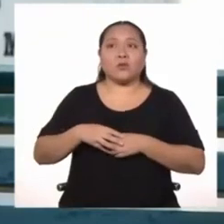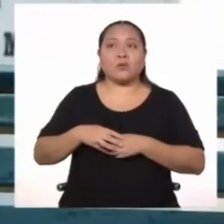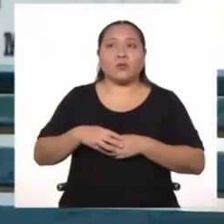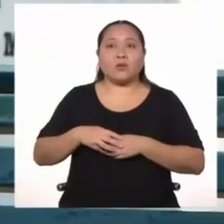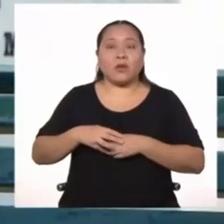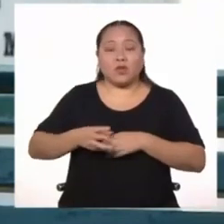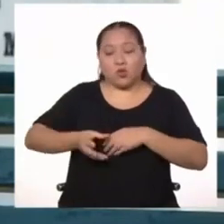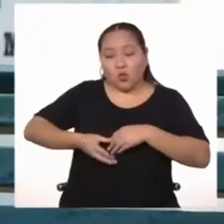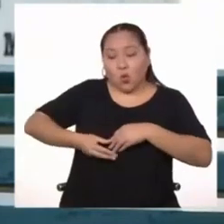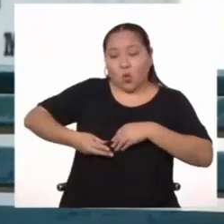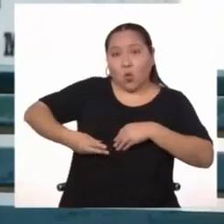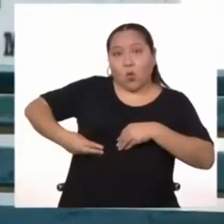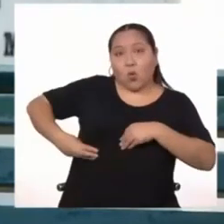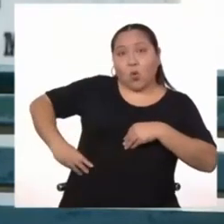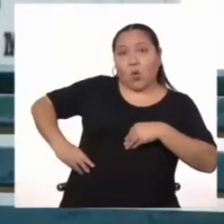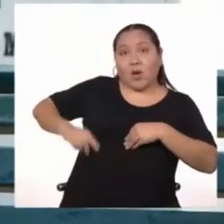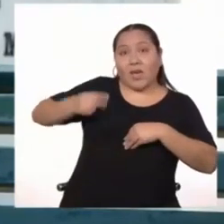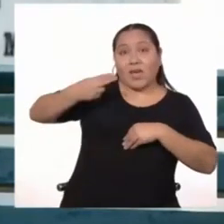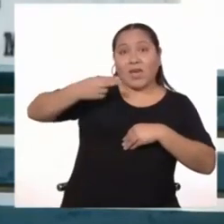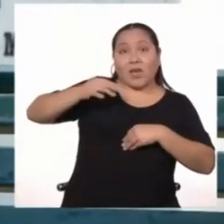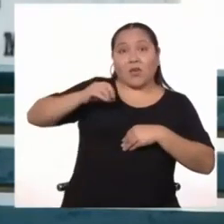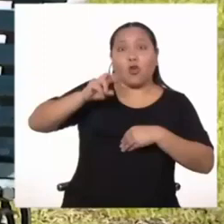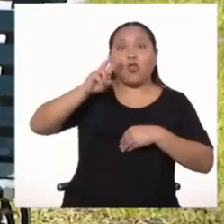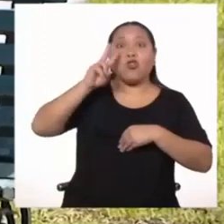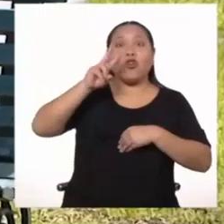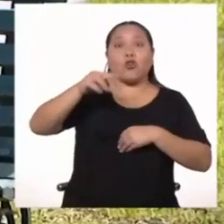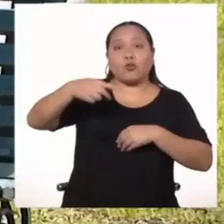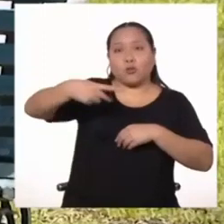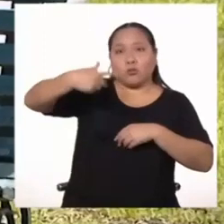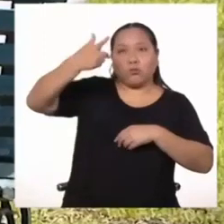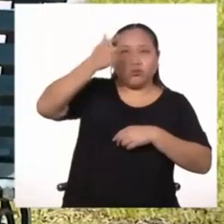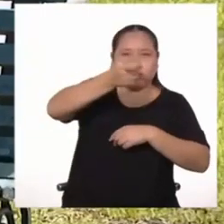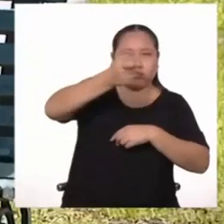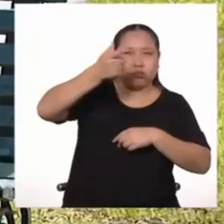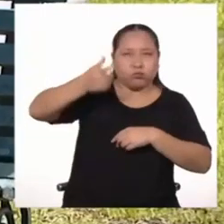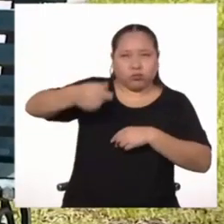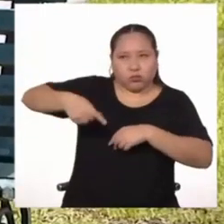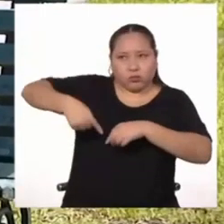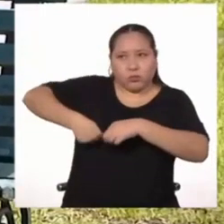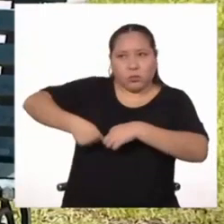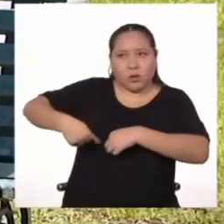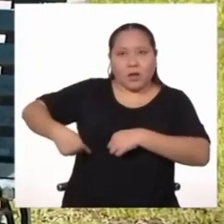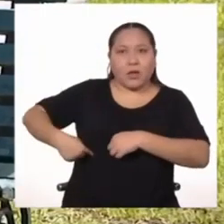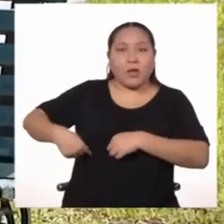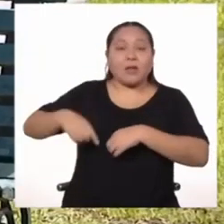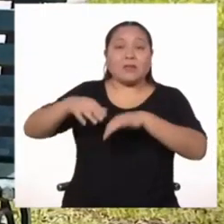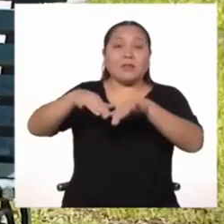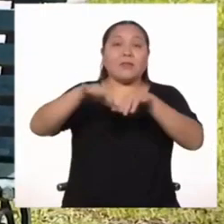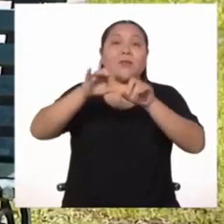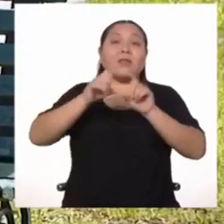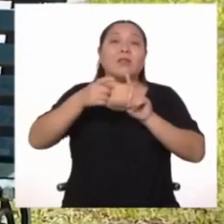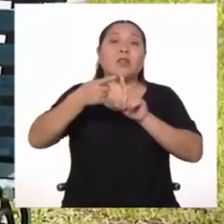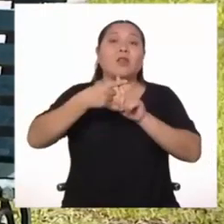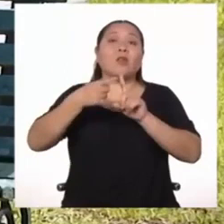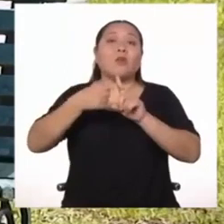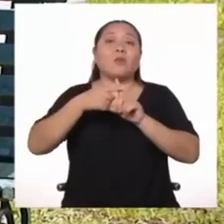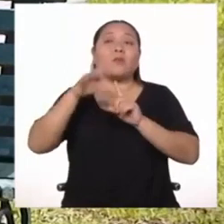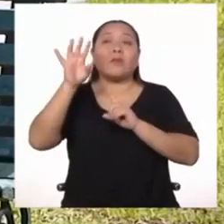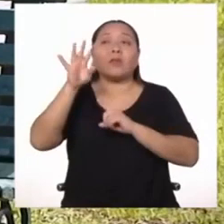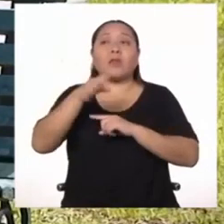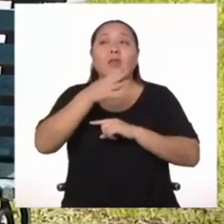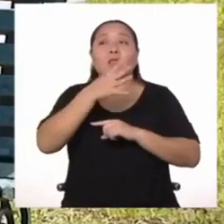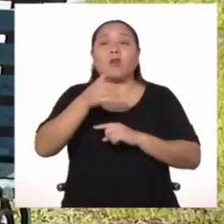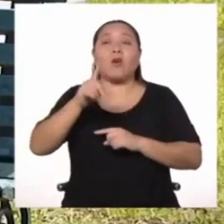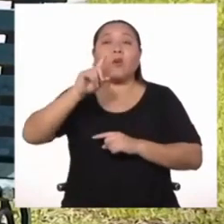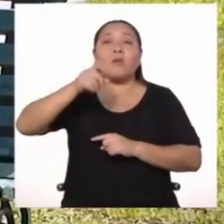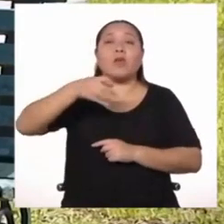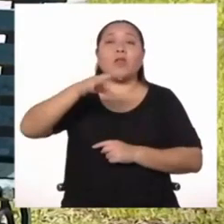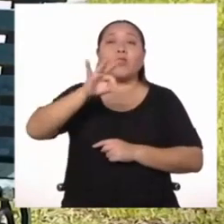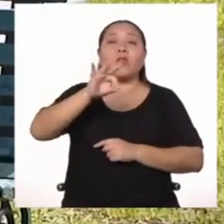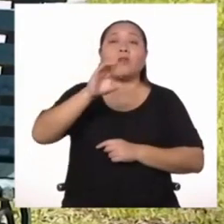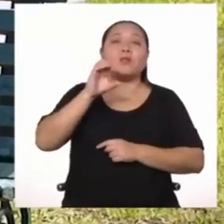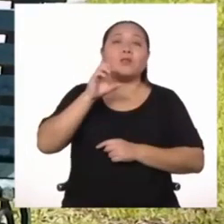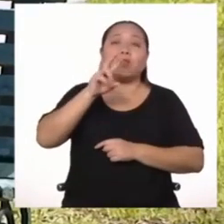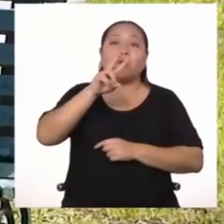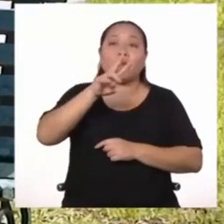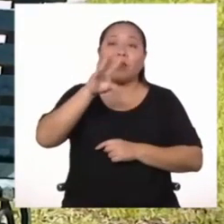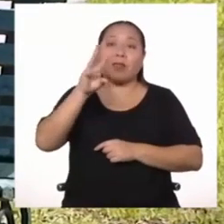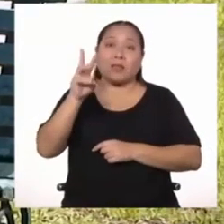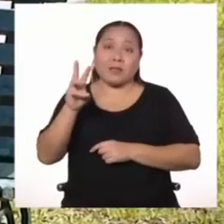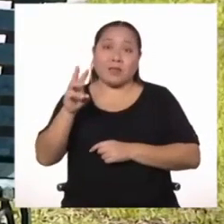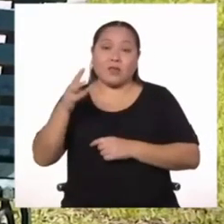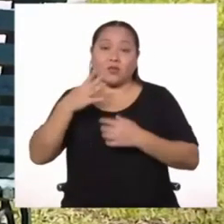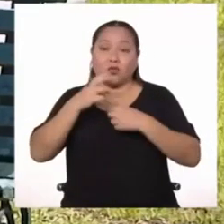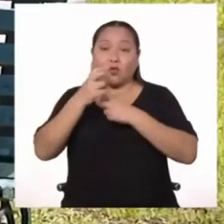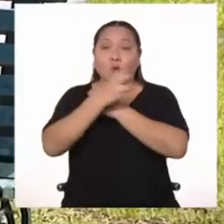balas. Miller fue enterrado aquí, en el cementerio británico, pero en 1926, sus restos fueron